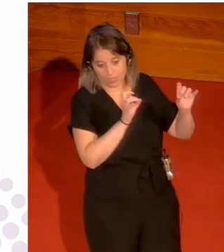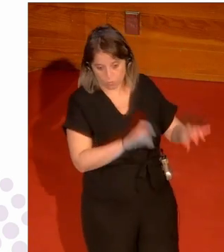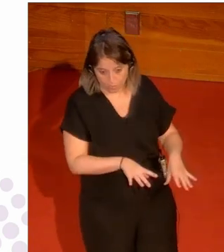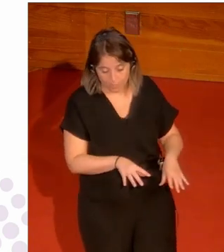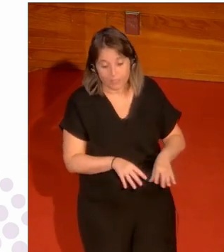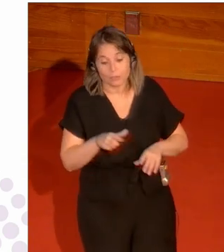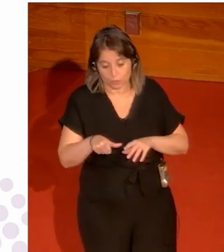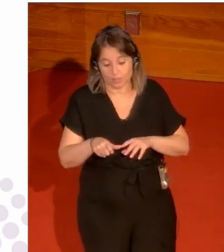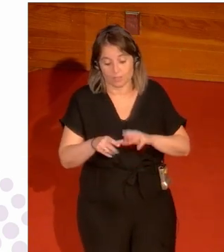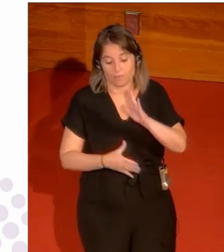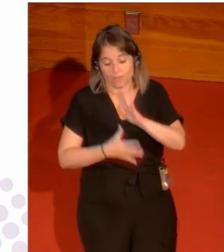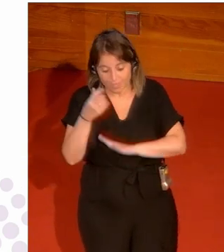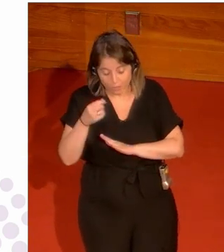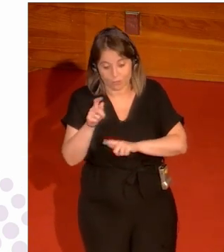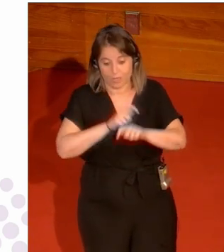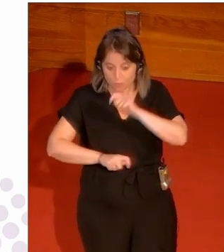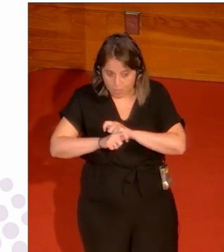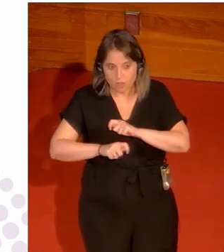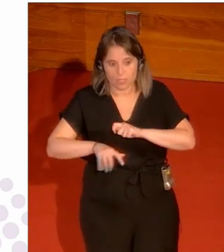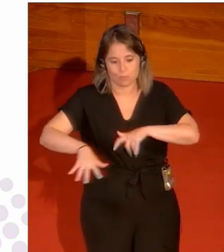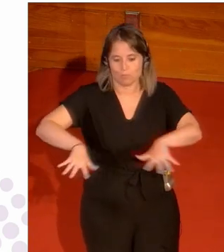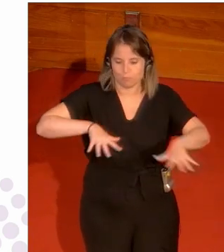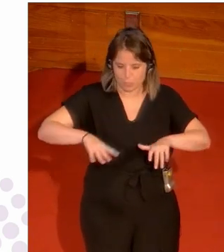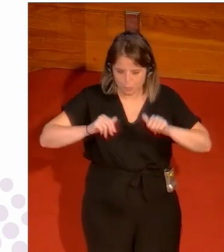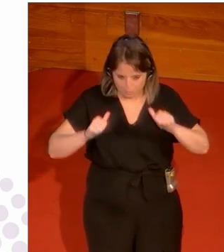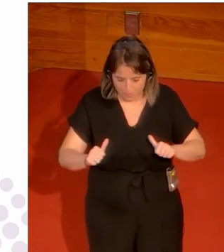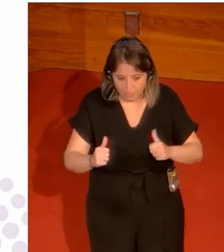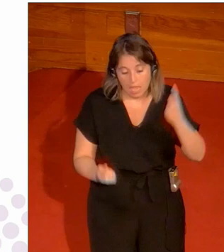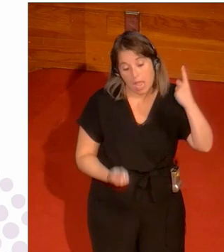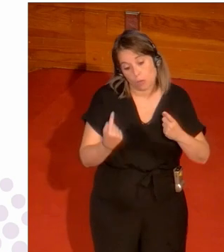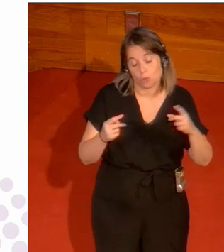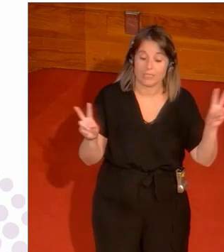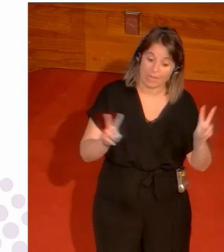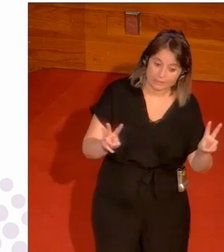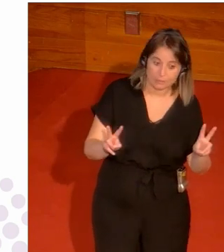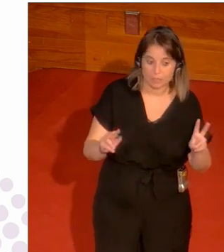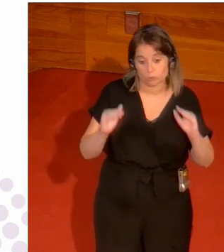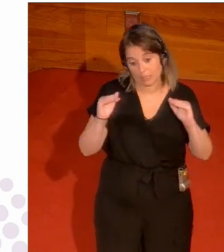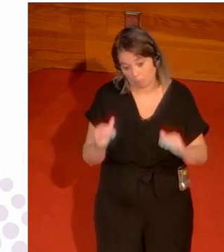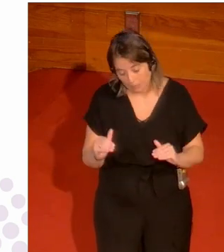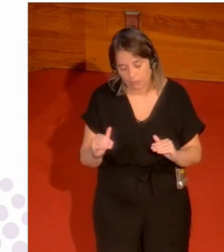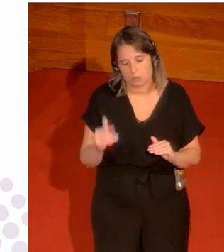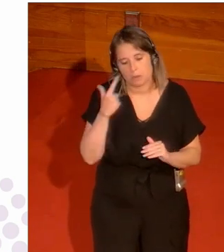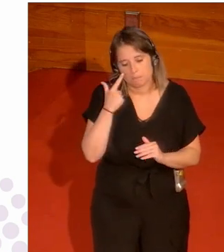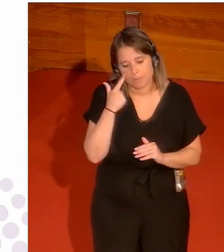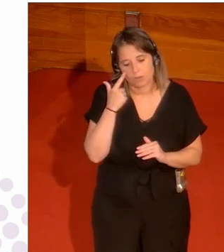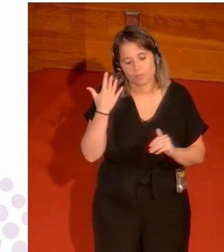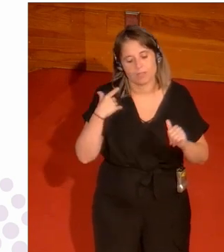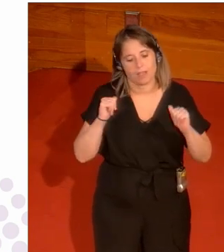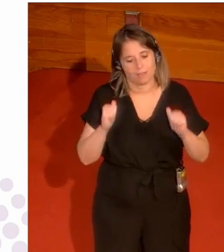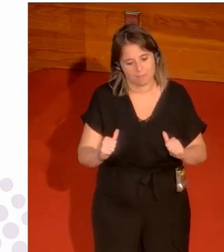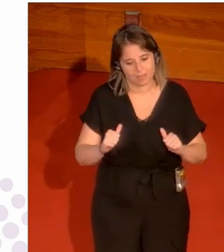empiezan todos los demás a crear la Comisión de Mujer y Deporte algunas más activas otras menos activas pero por lo menos el nombre y el